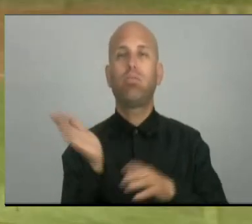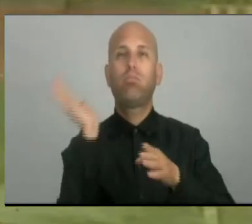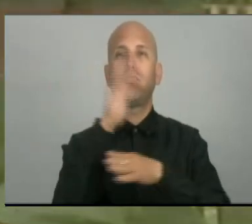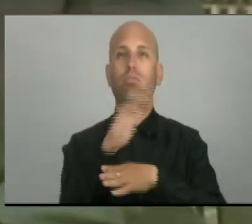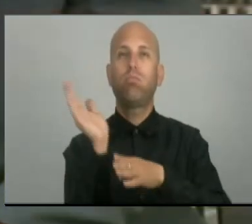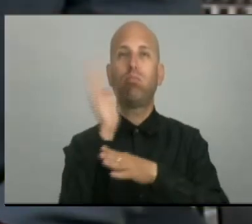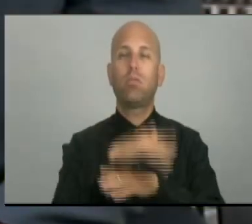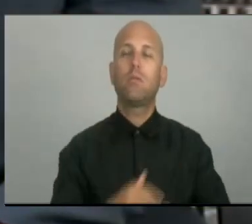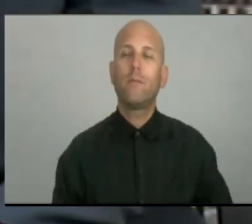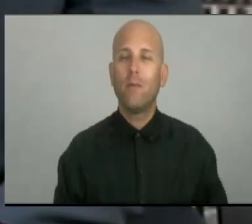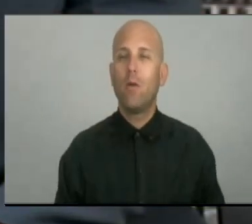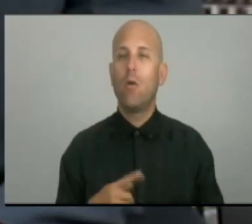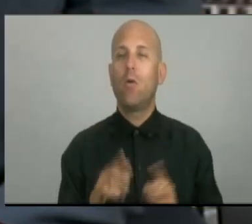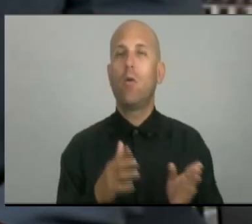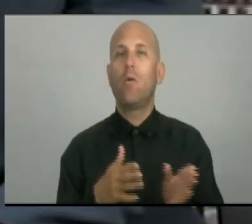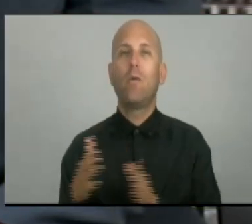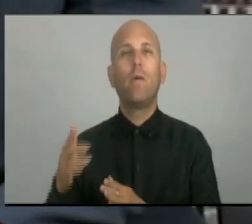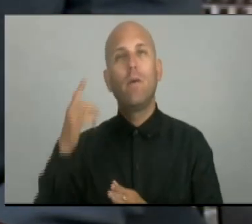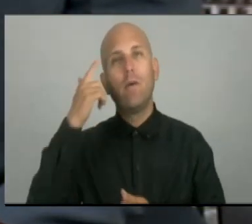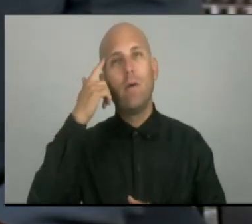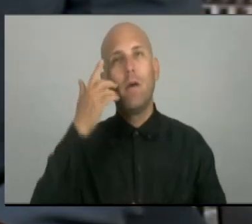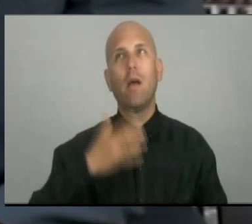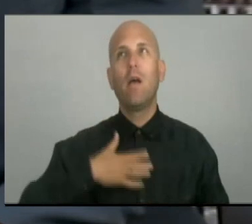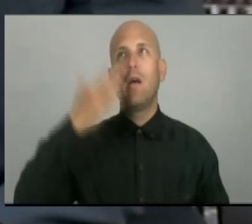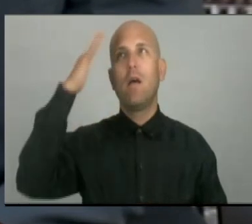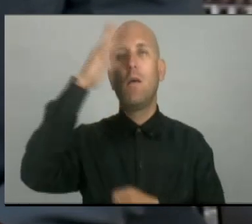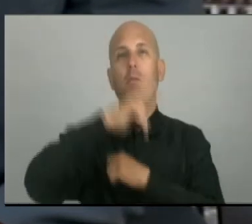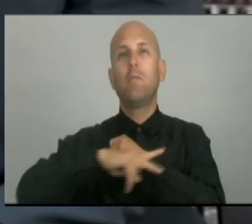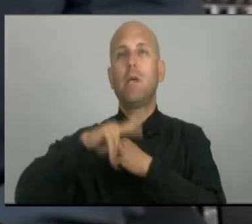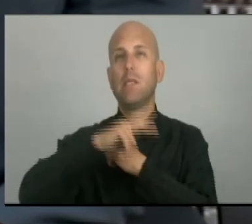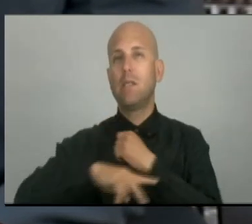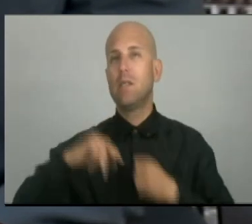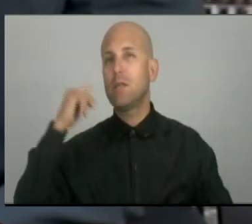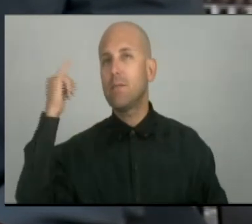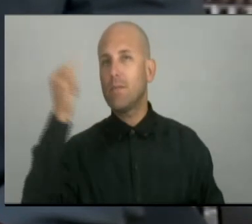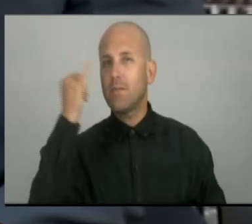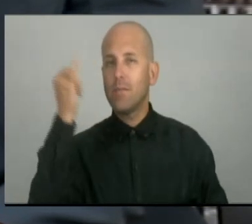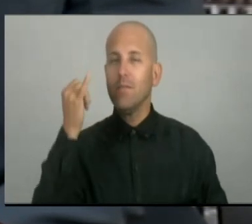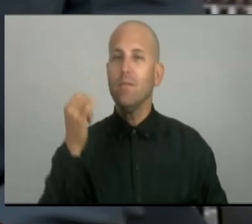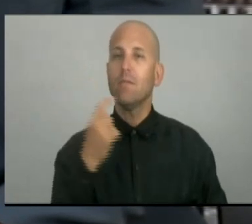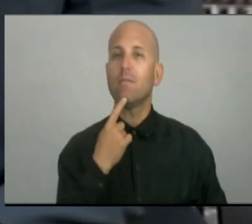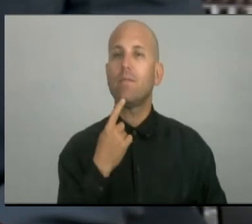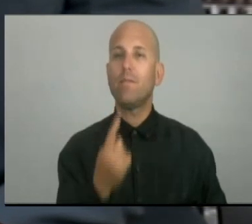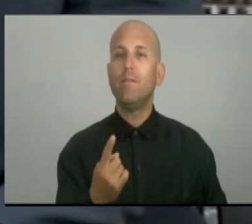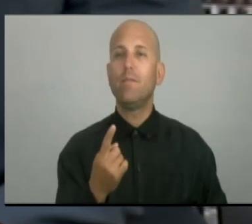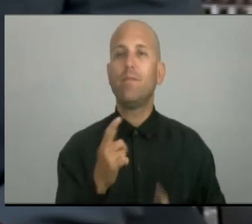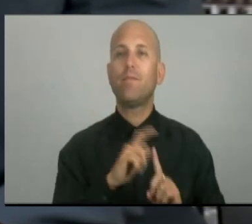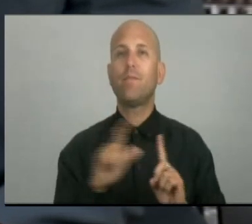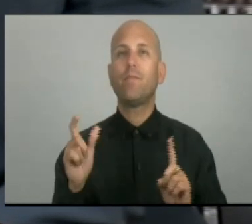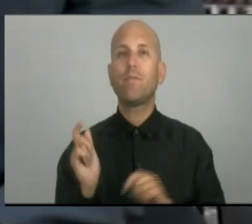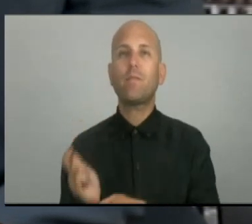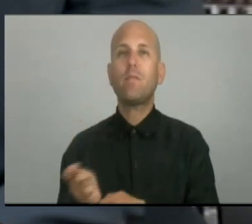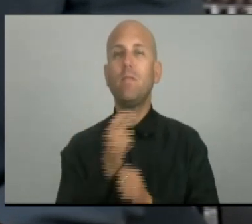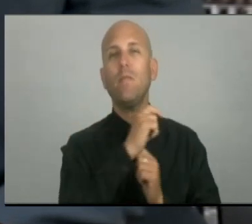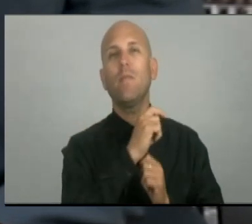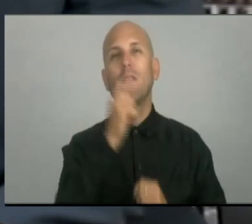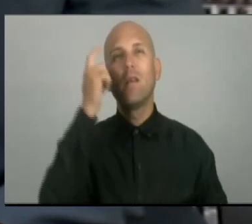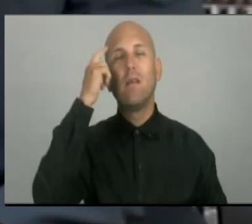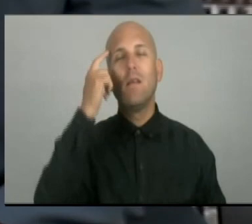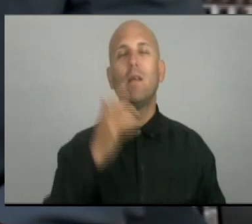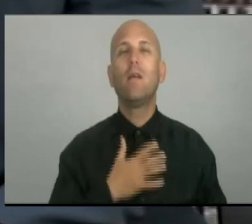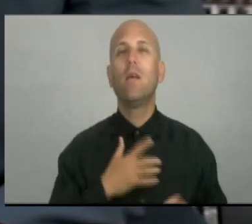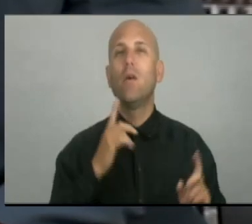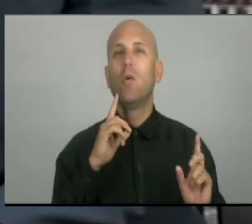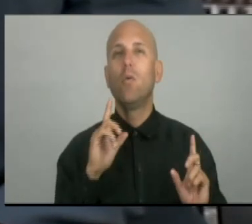siempre, les ofrezco una mirada al deporte internacional y específicamente me mantengo en el tema del béisbol. La edición número